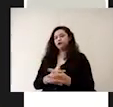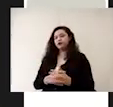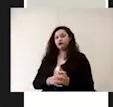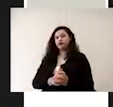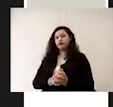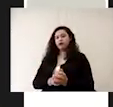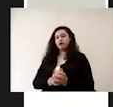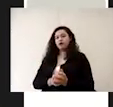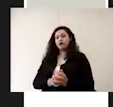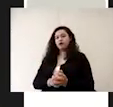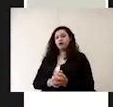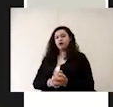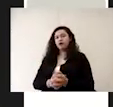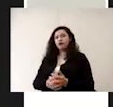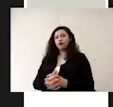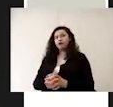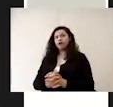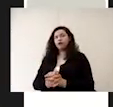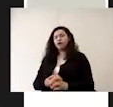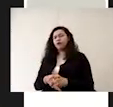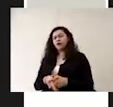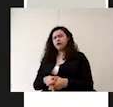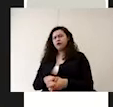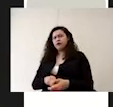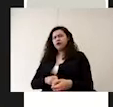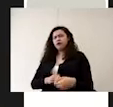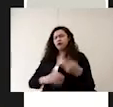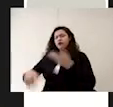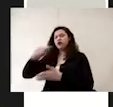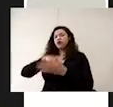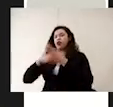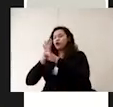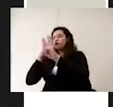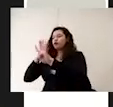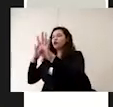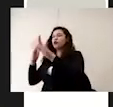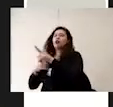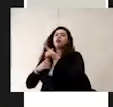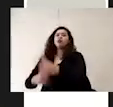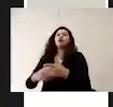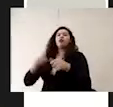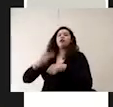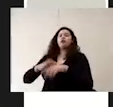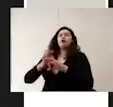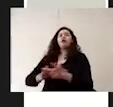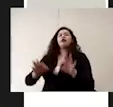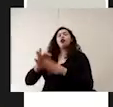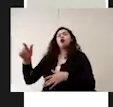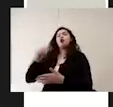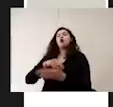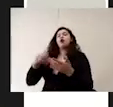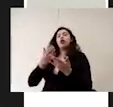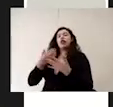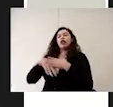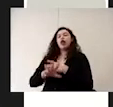buscar mantener en lugares donde se tiene que hacer fila que puede ser principalmente en la entrada o salida